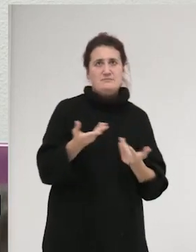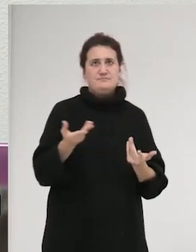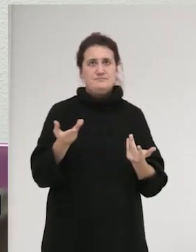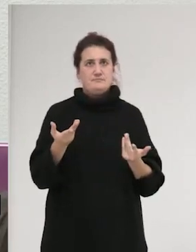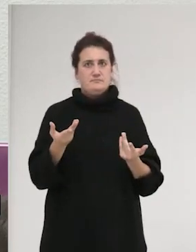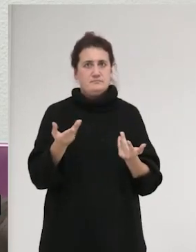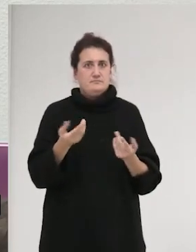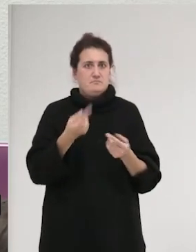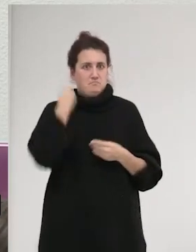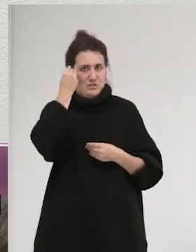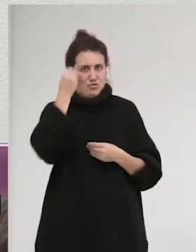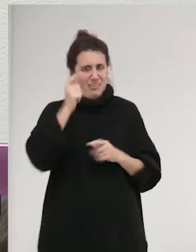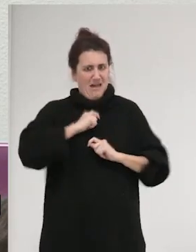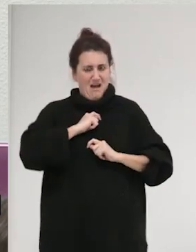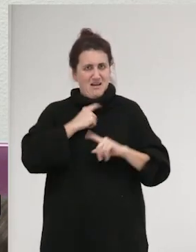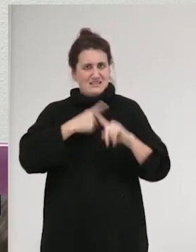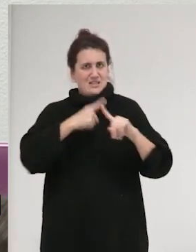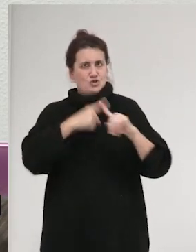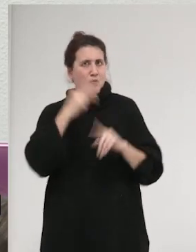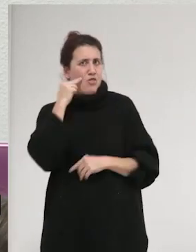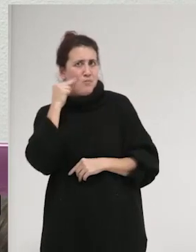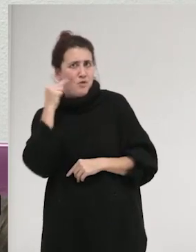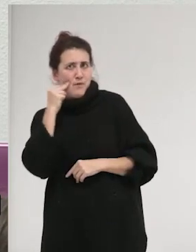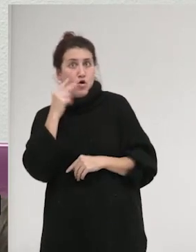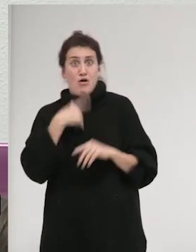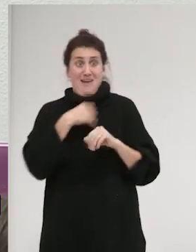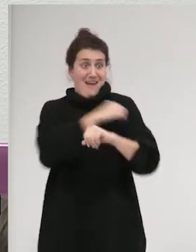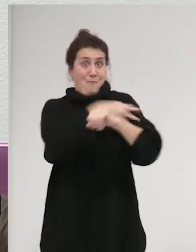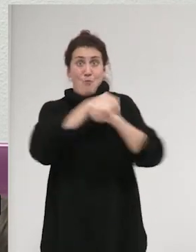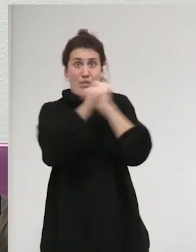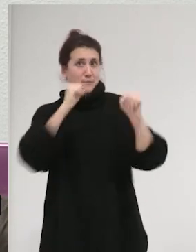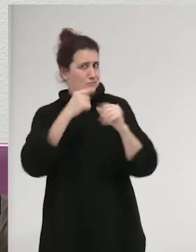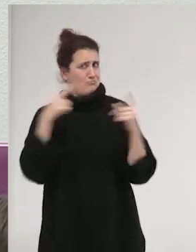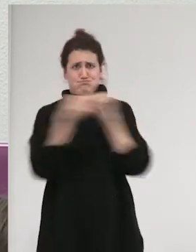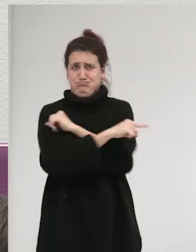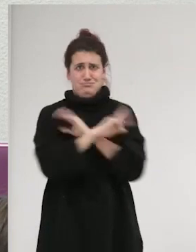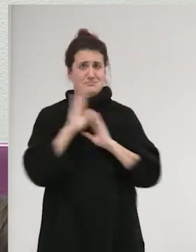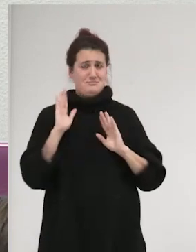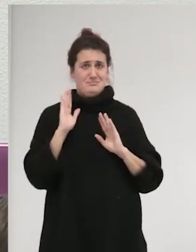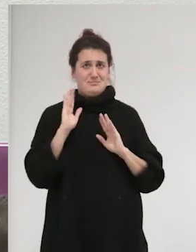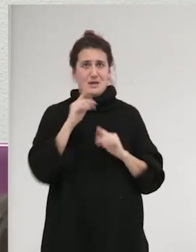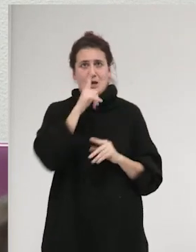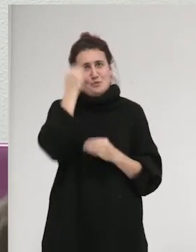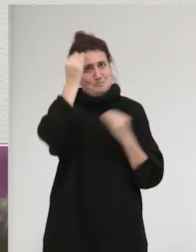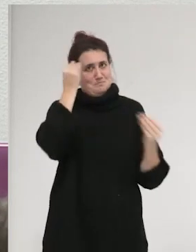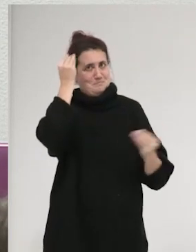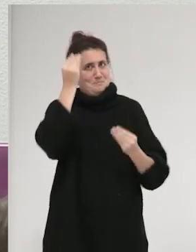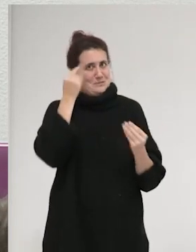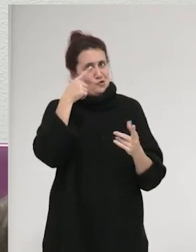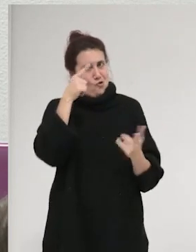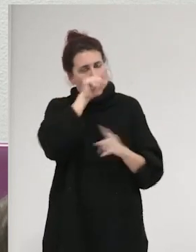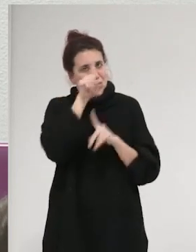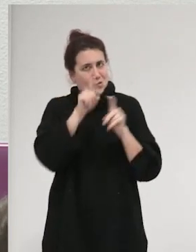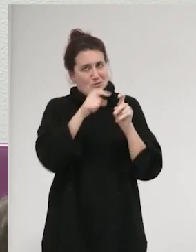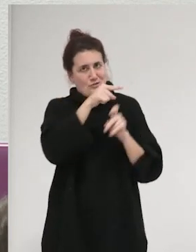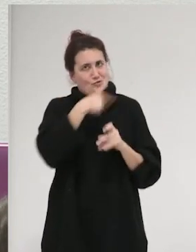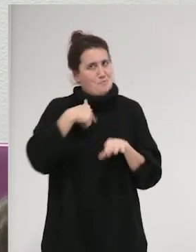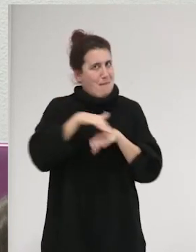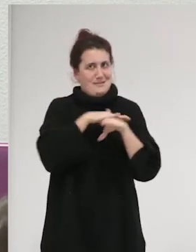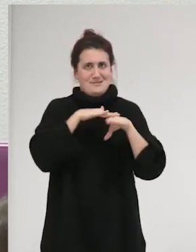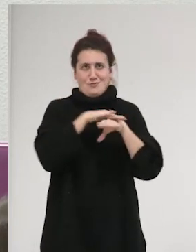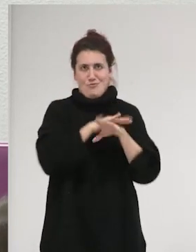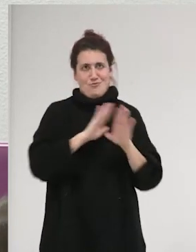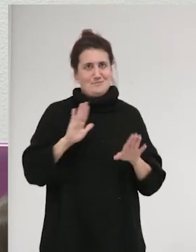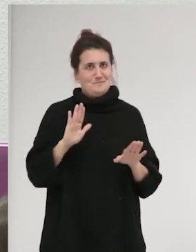genera más terror sexual que no empoderamiento. Por supuesto, eso me parece una cuestión básica,